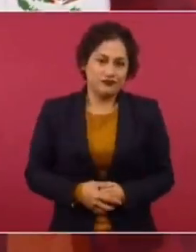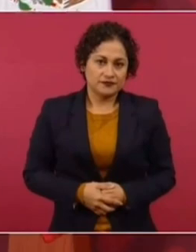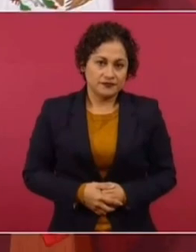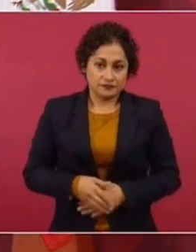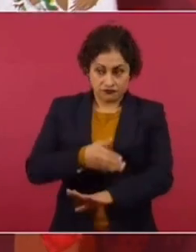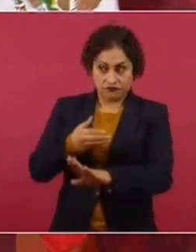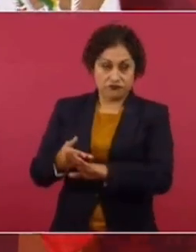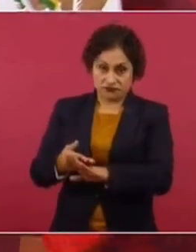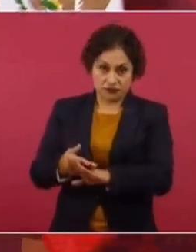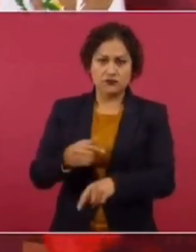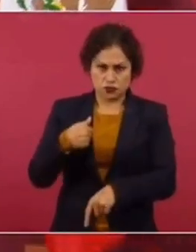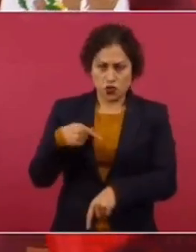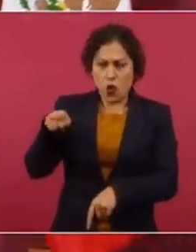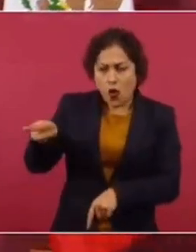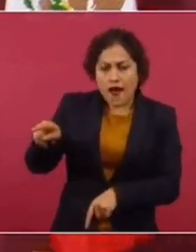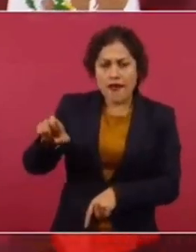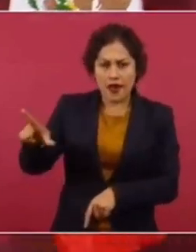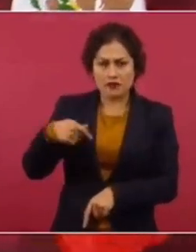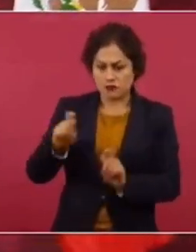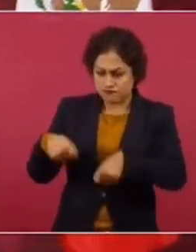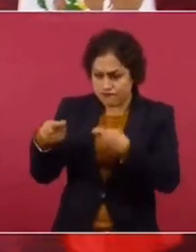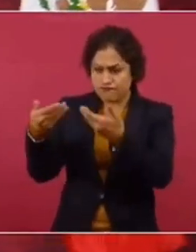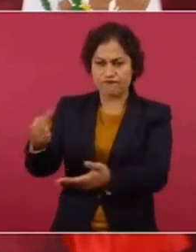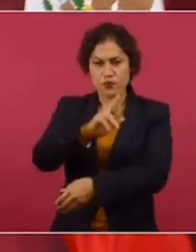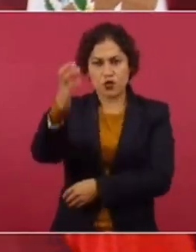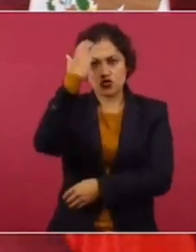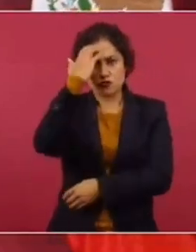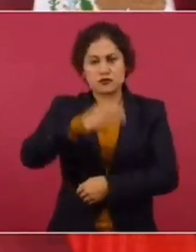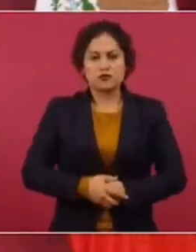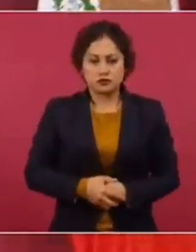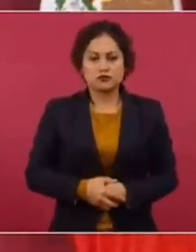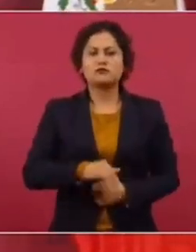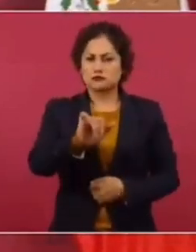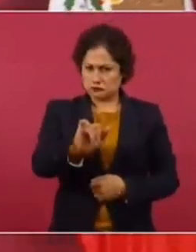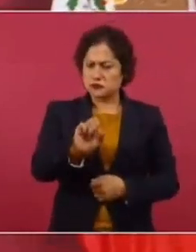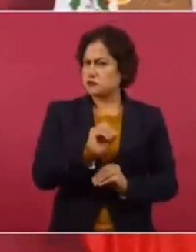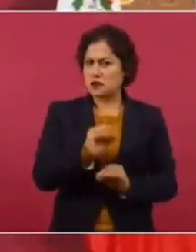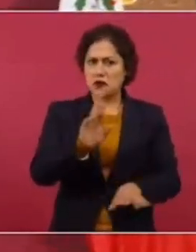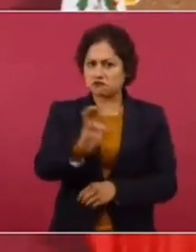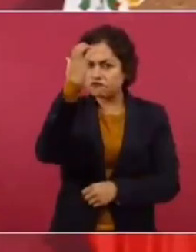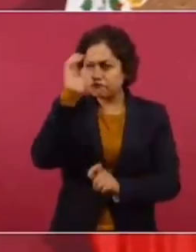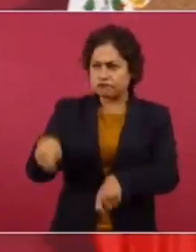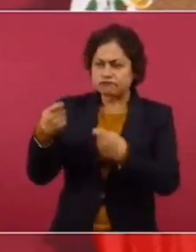A él hasta le voy a entregar un reconocimiento. Un reconocimiento así.